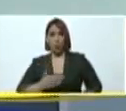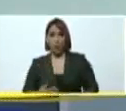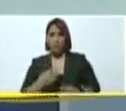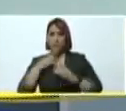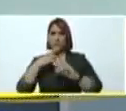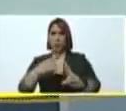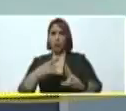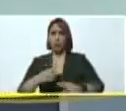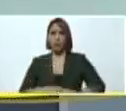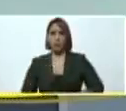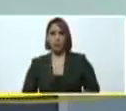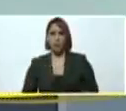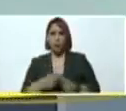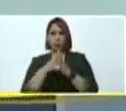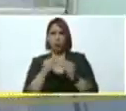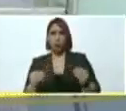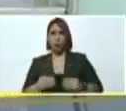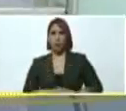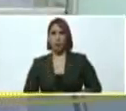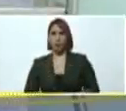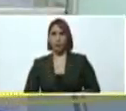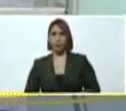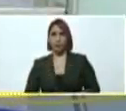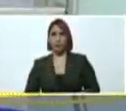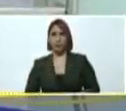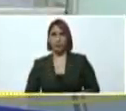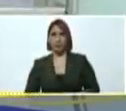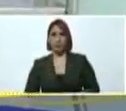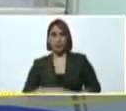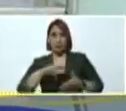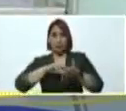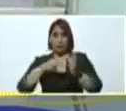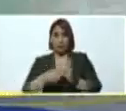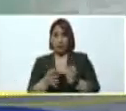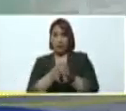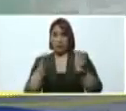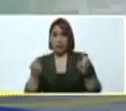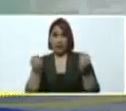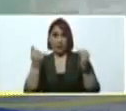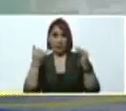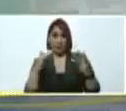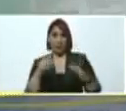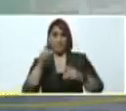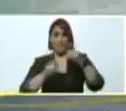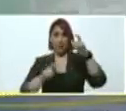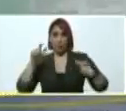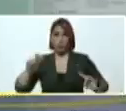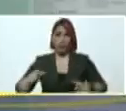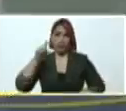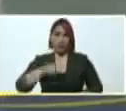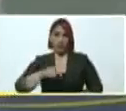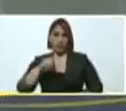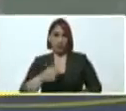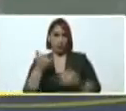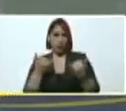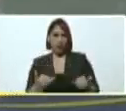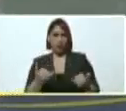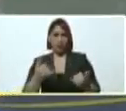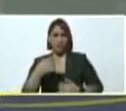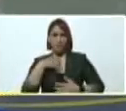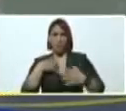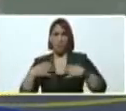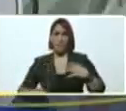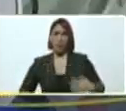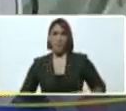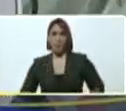a todo lo que es la gran cantidad de personas que requieren actualmente un trasplante renal, que